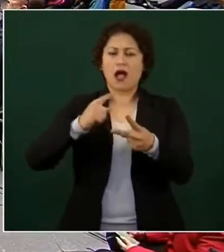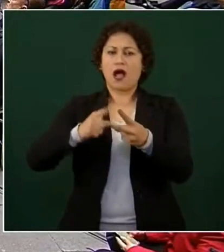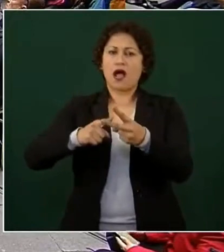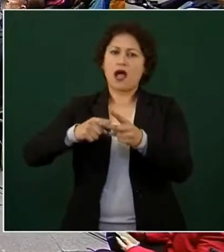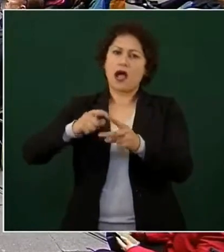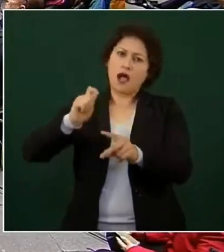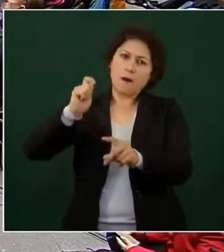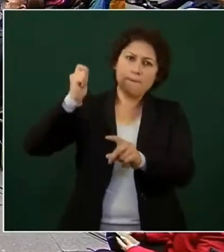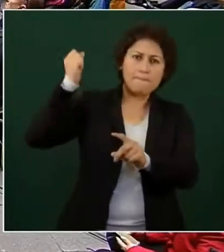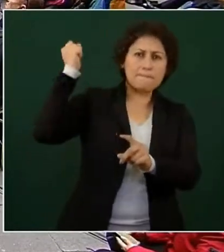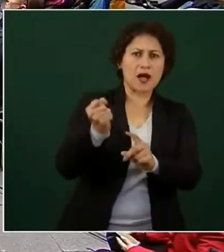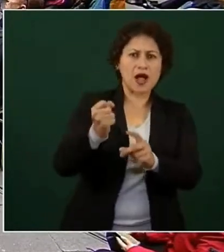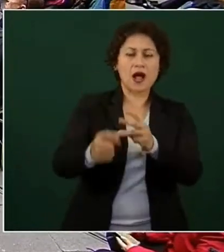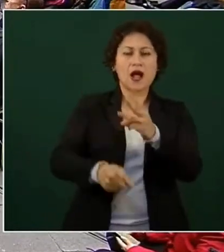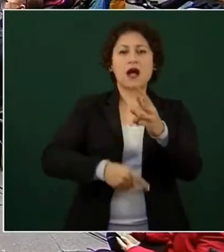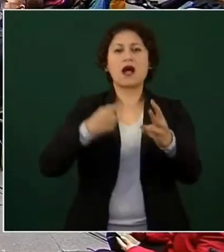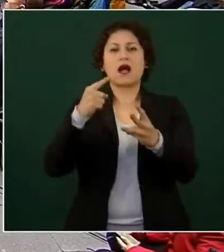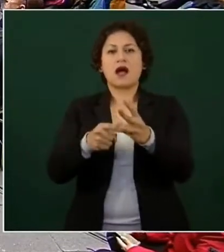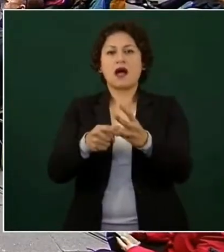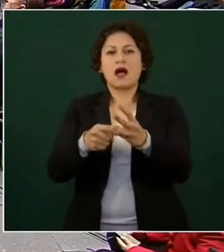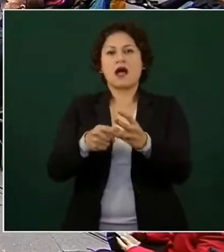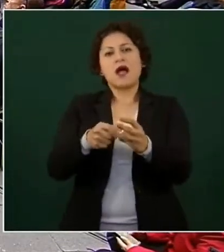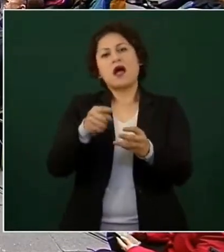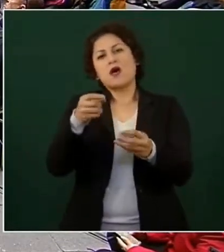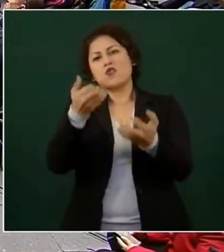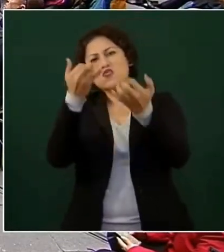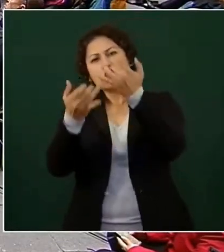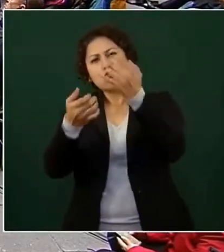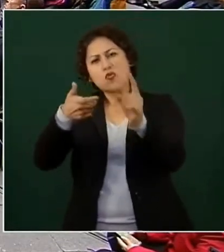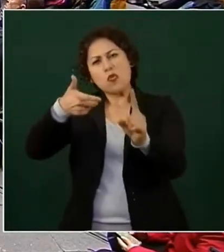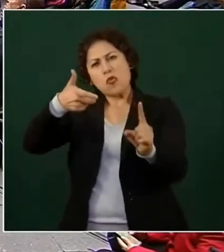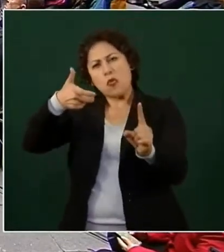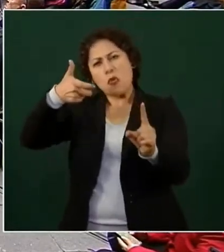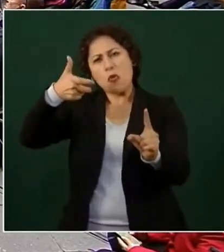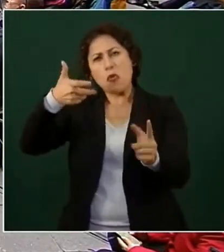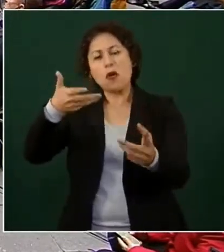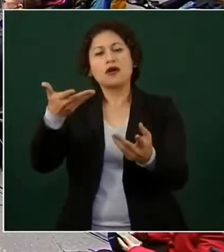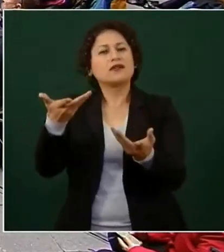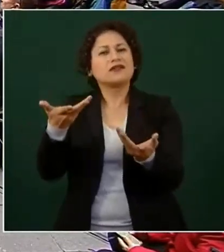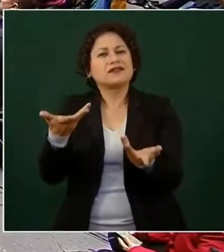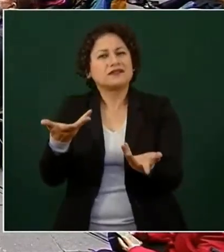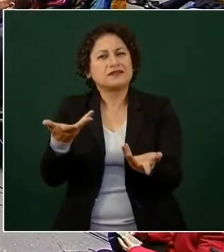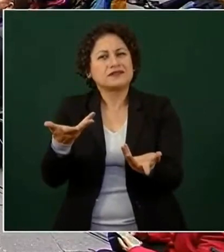sopletes y destruir todo?